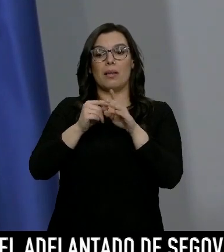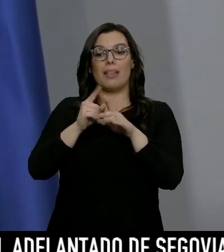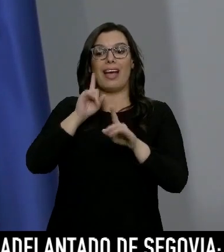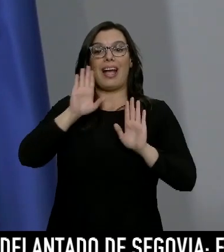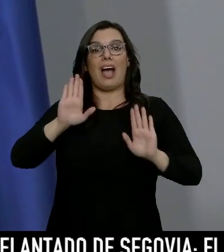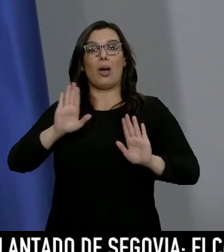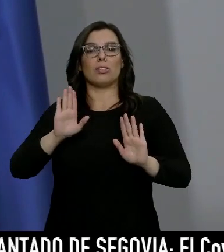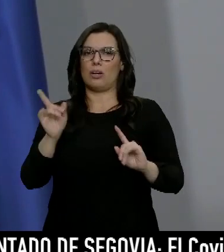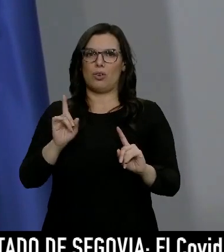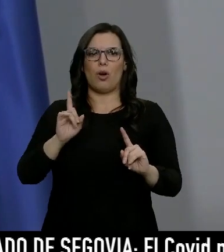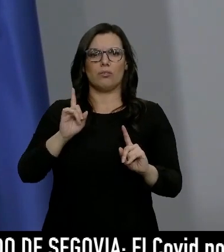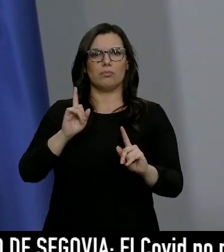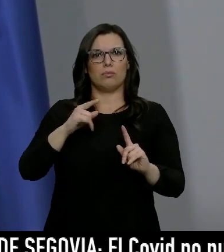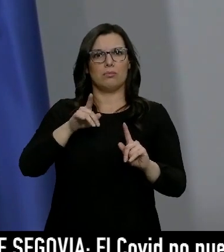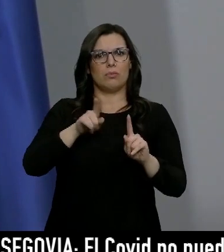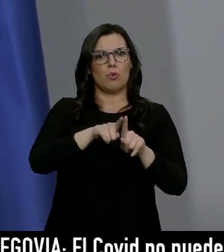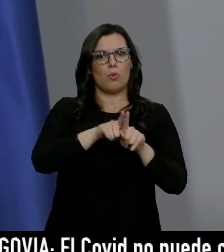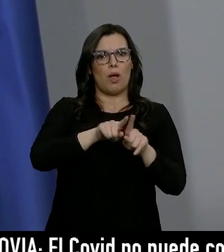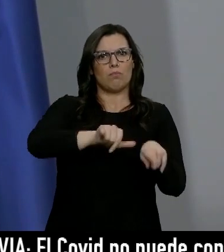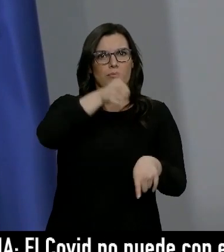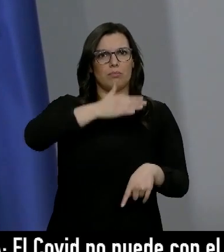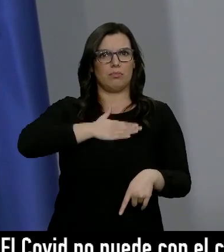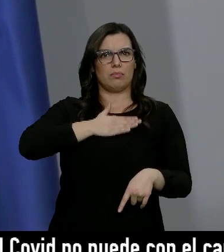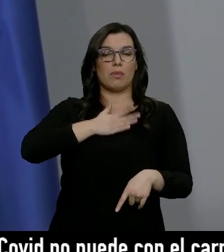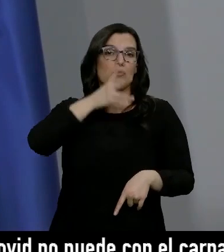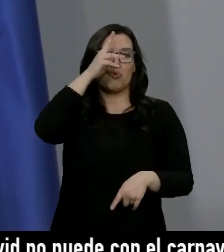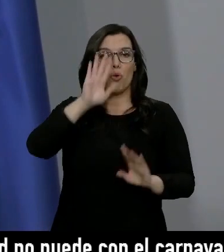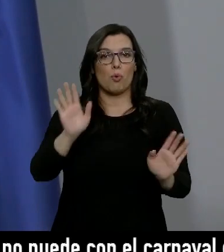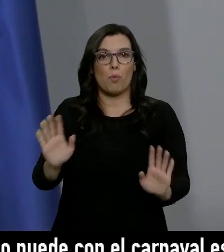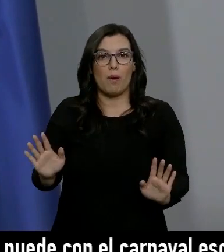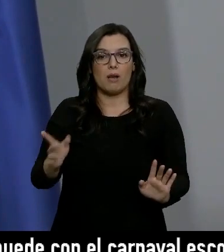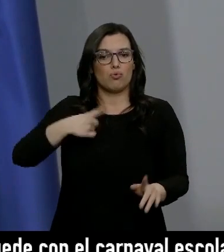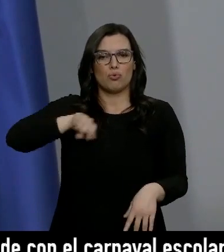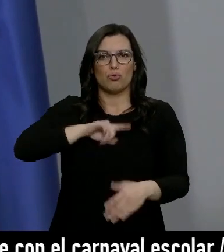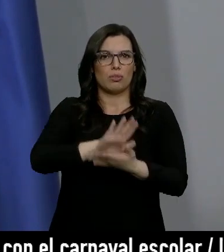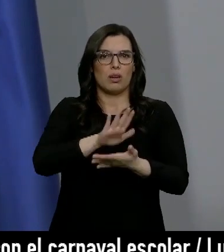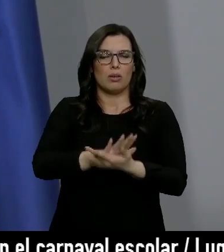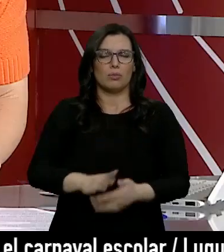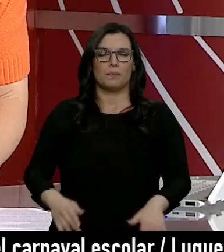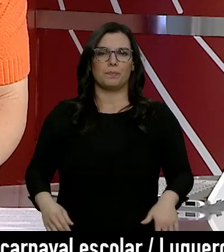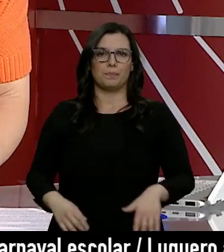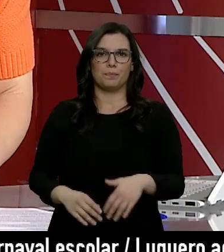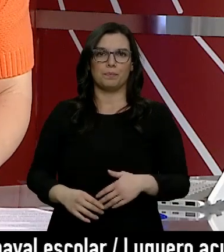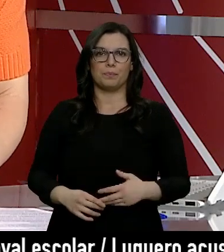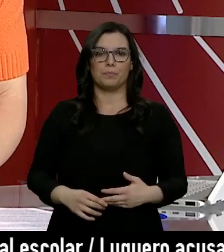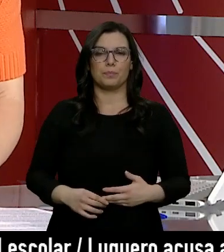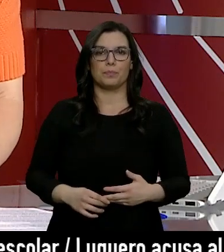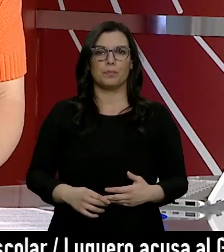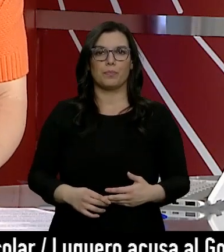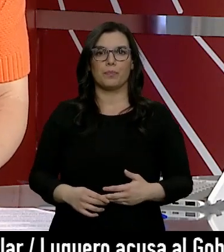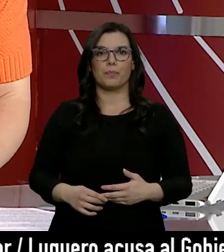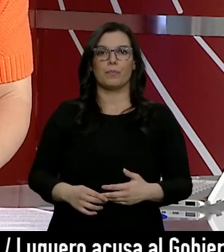a nosotros no nos preocupa, estamos tranquilos. La